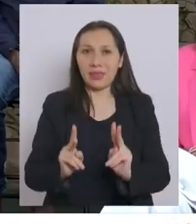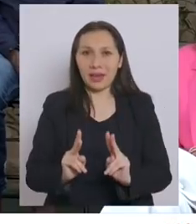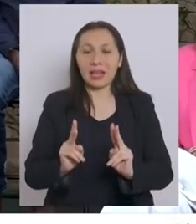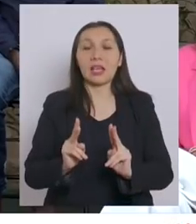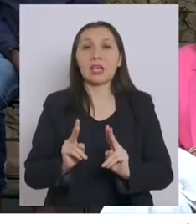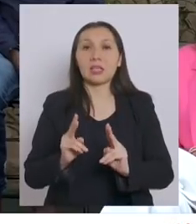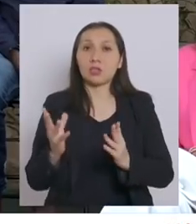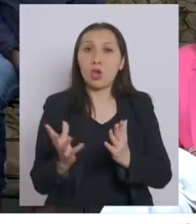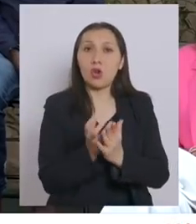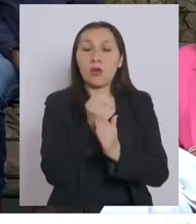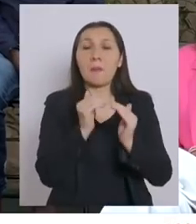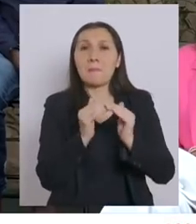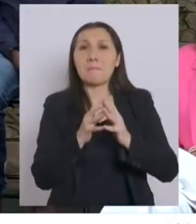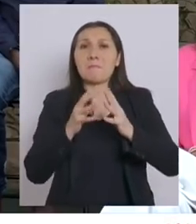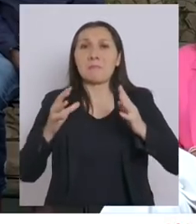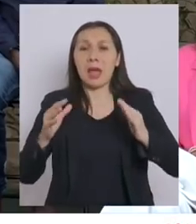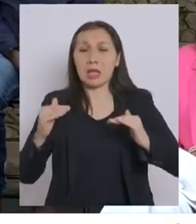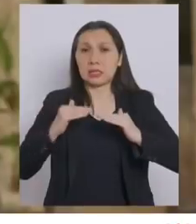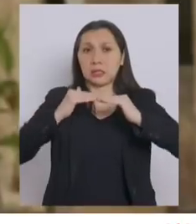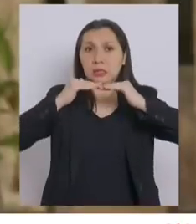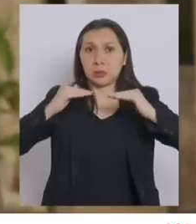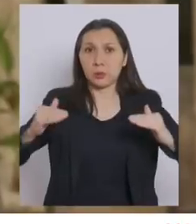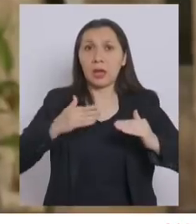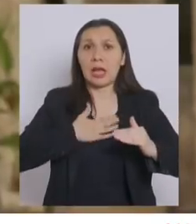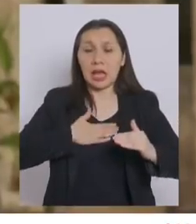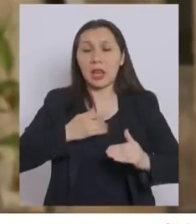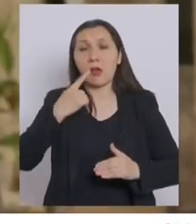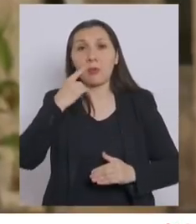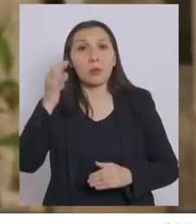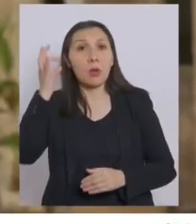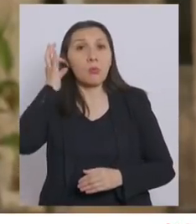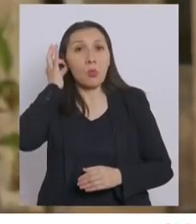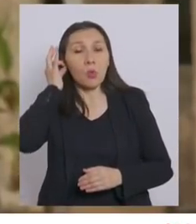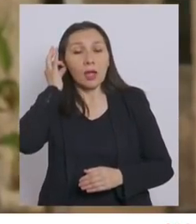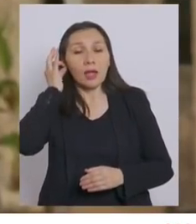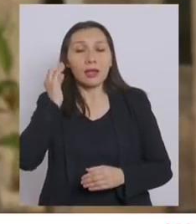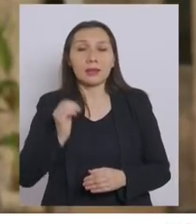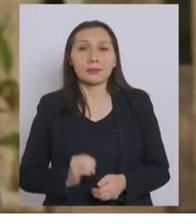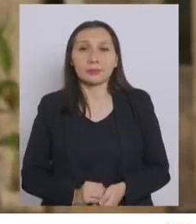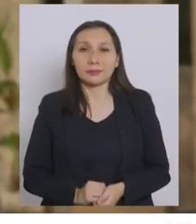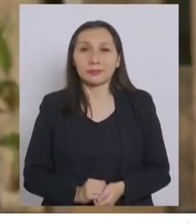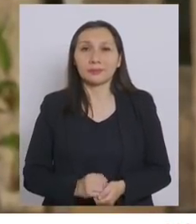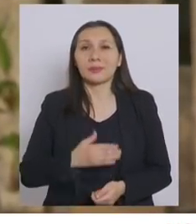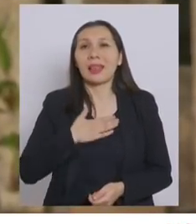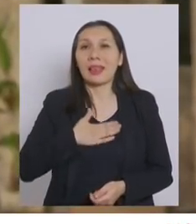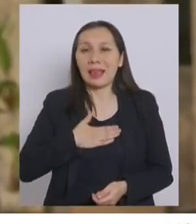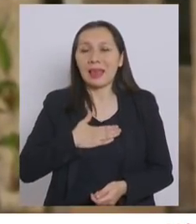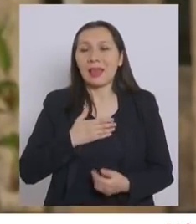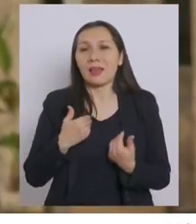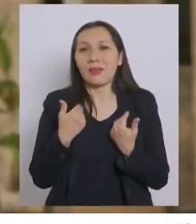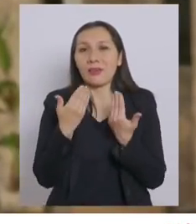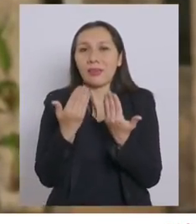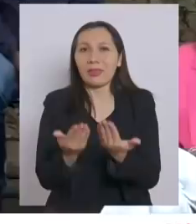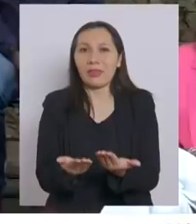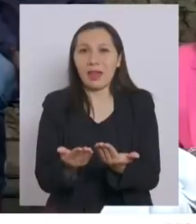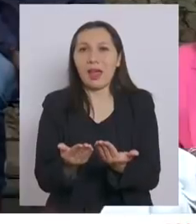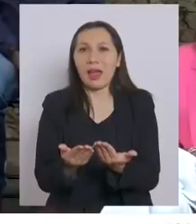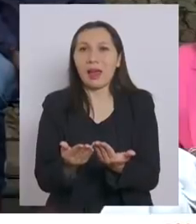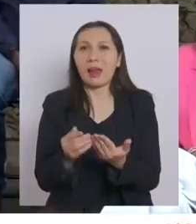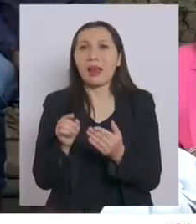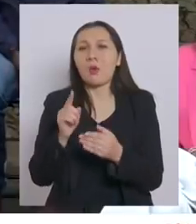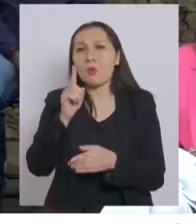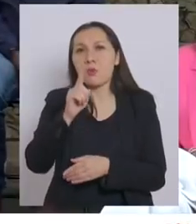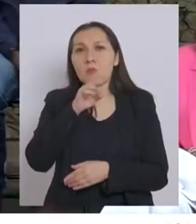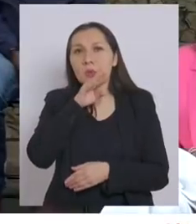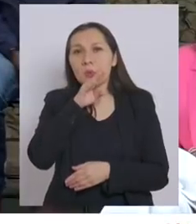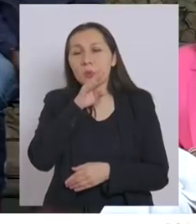y en alcanzar mayores grados de igualdad entre hombres y mujeres, las quiero dar parte de este